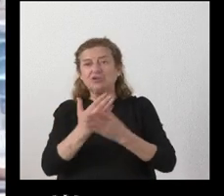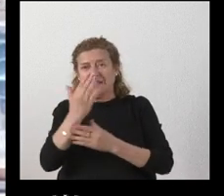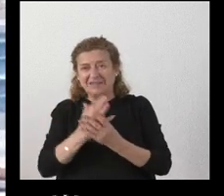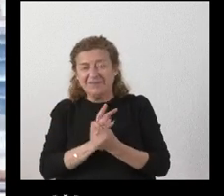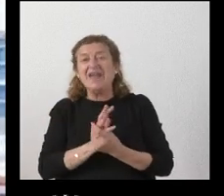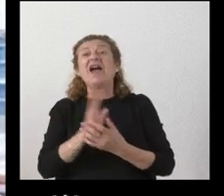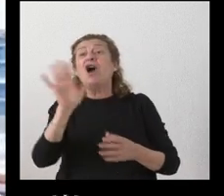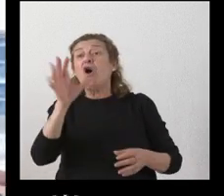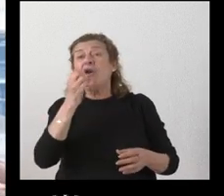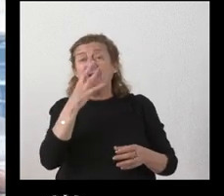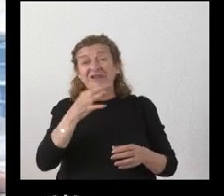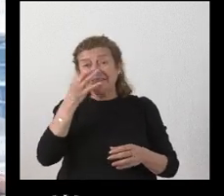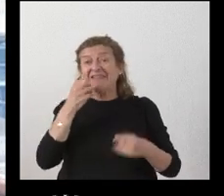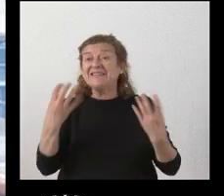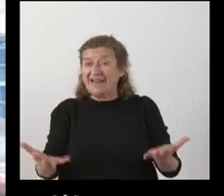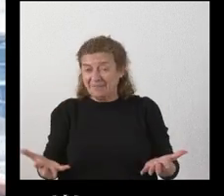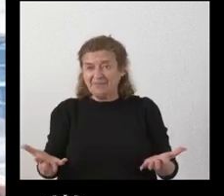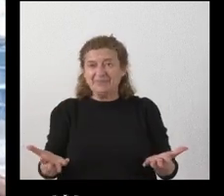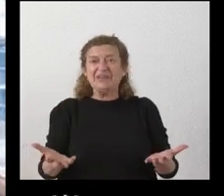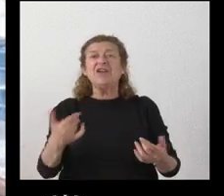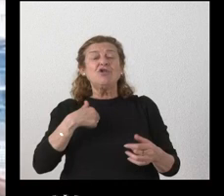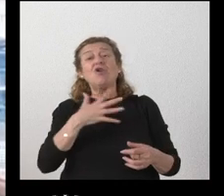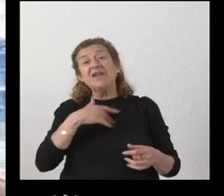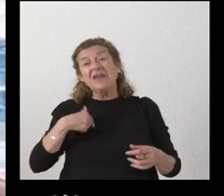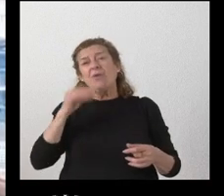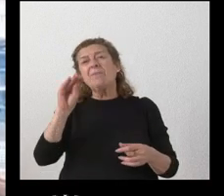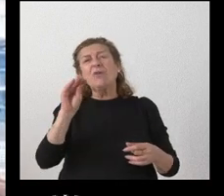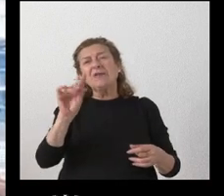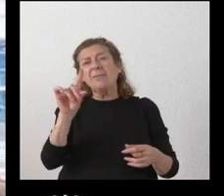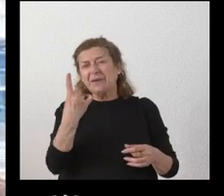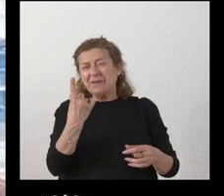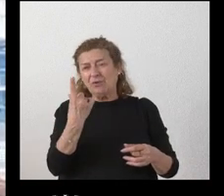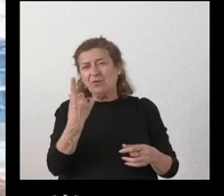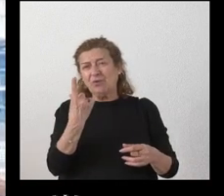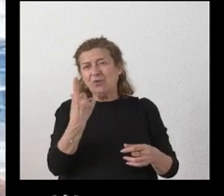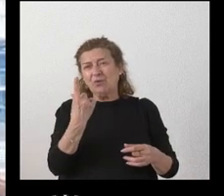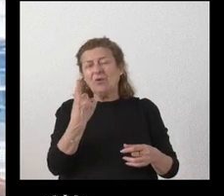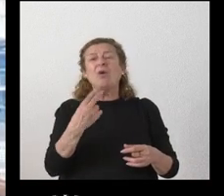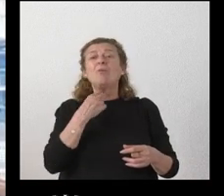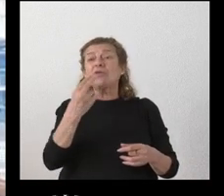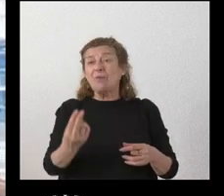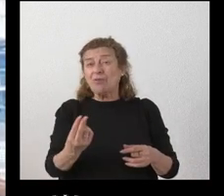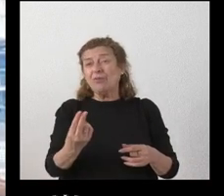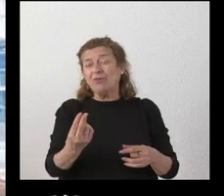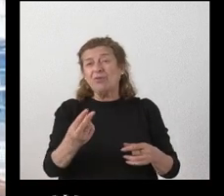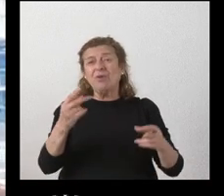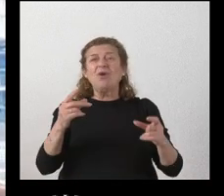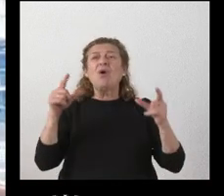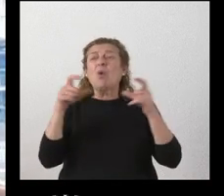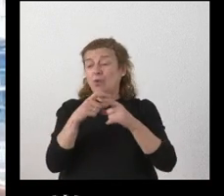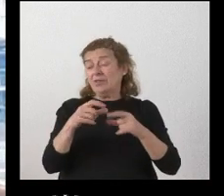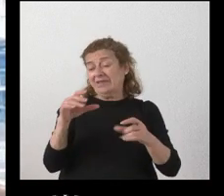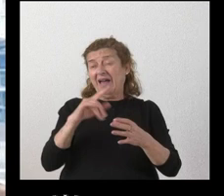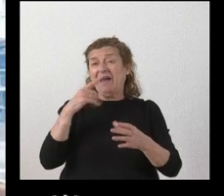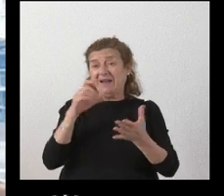hola buenas tardes que tal yo quería preguntarle primero al portavoz la Junta anunció ayer que había